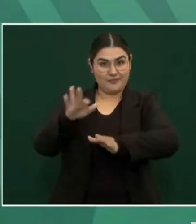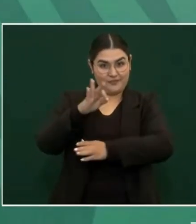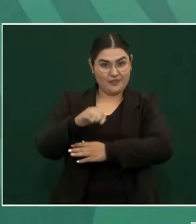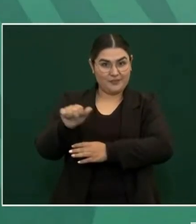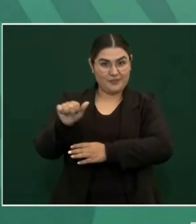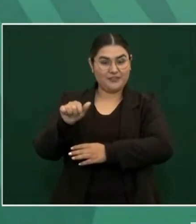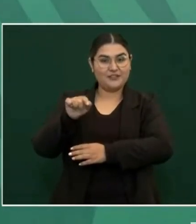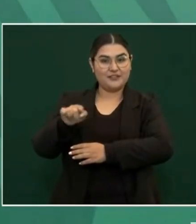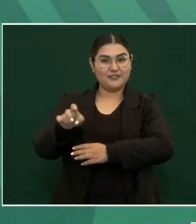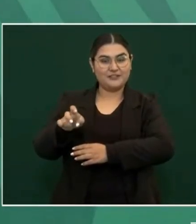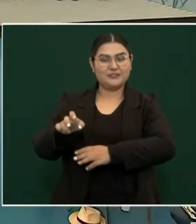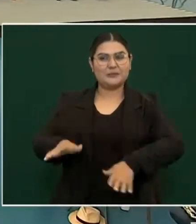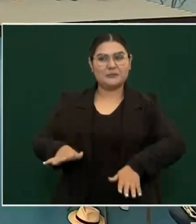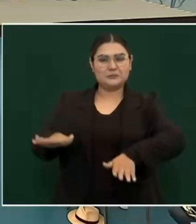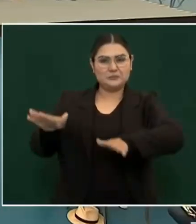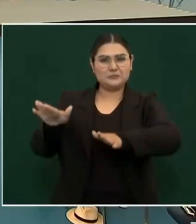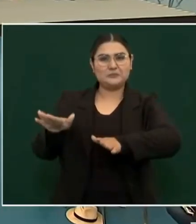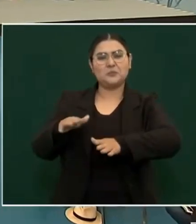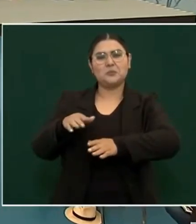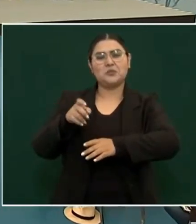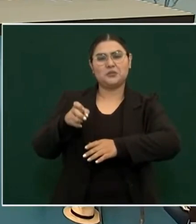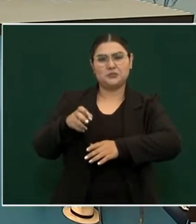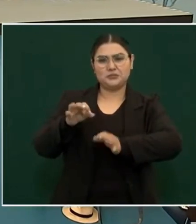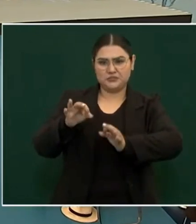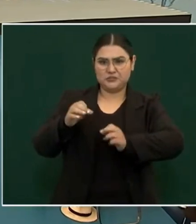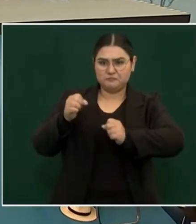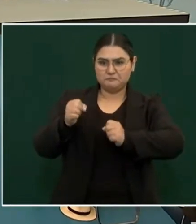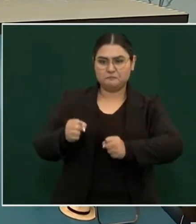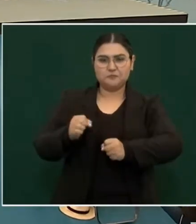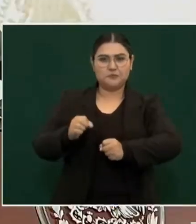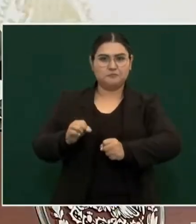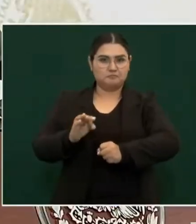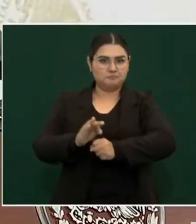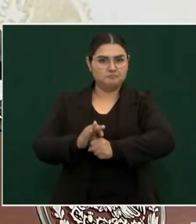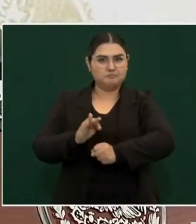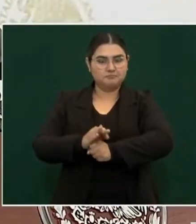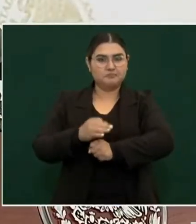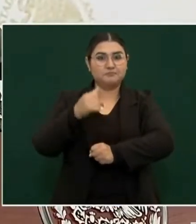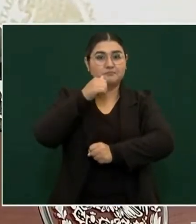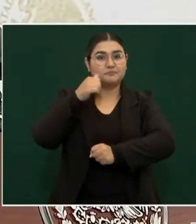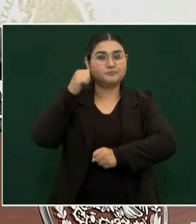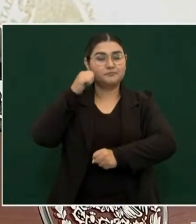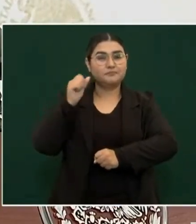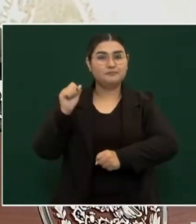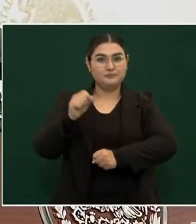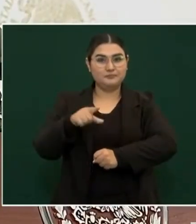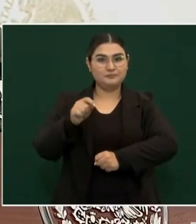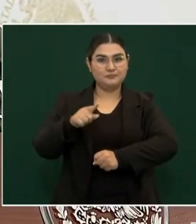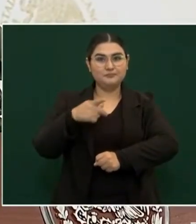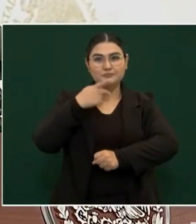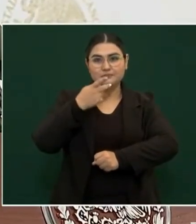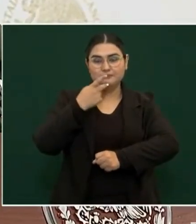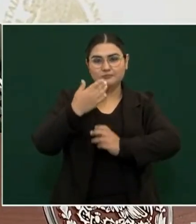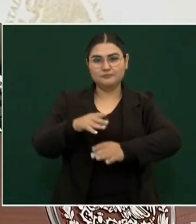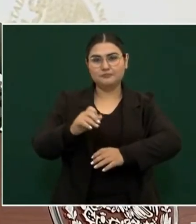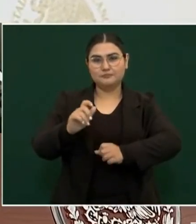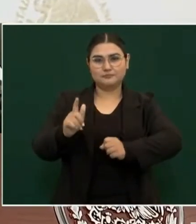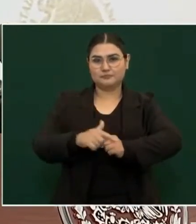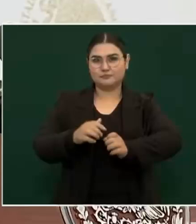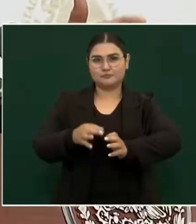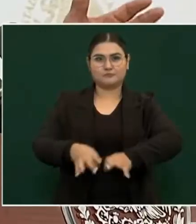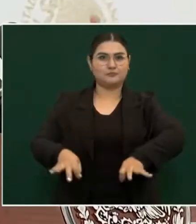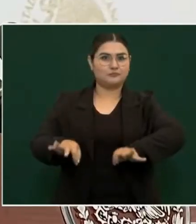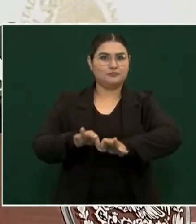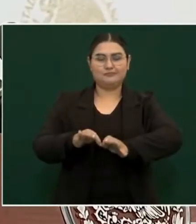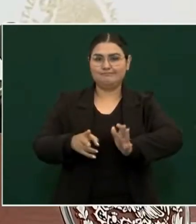es terreno firme, además ayer mencionaba algo que es muy importante, la gran